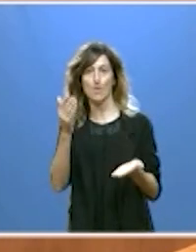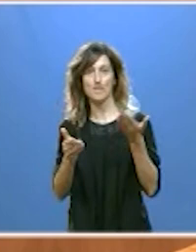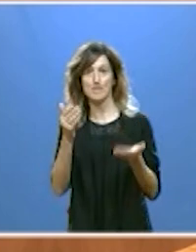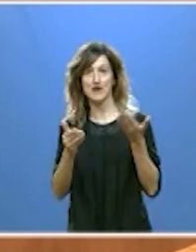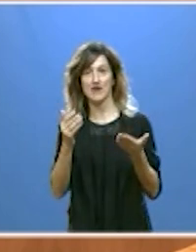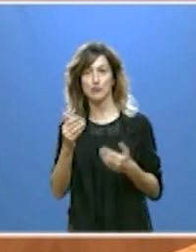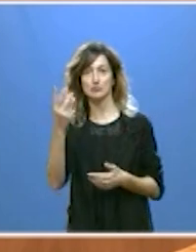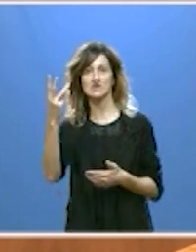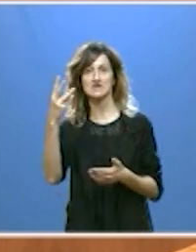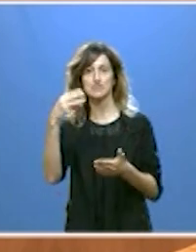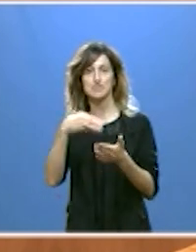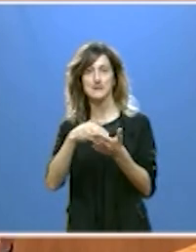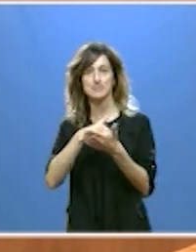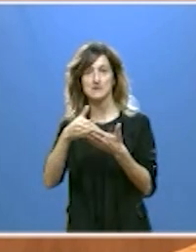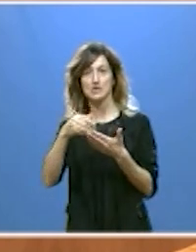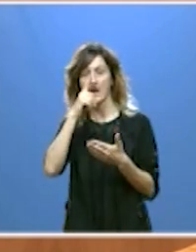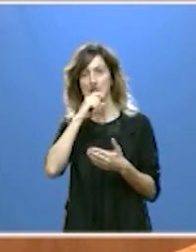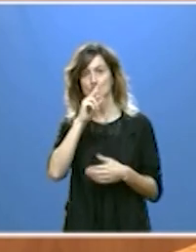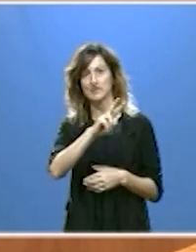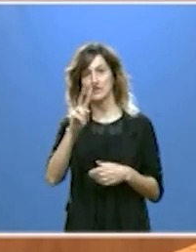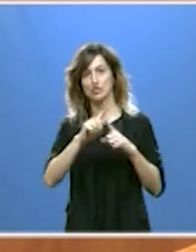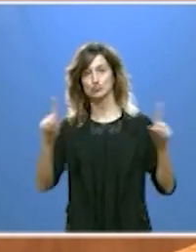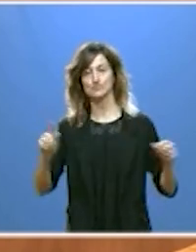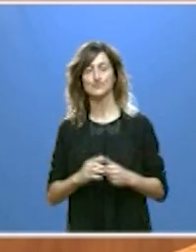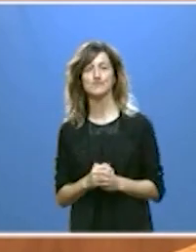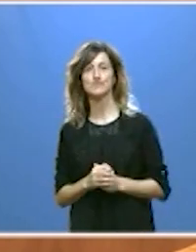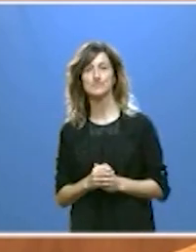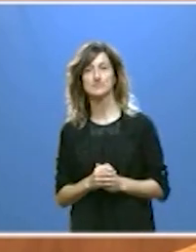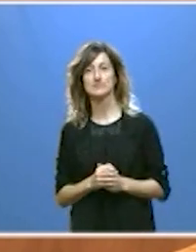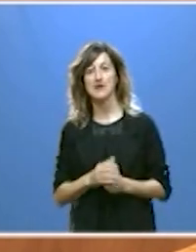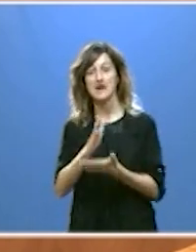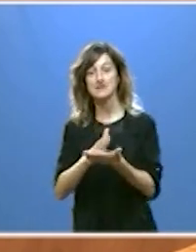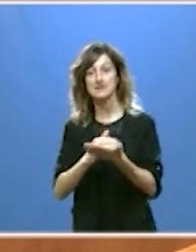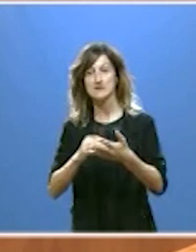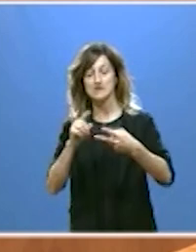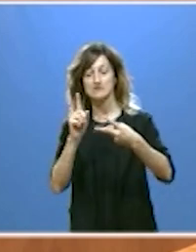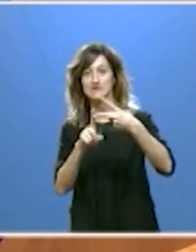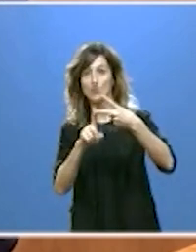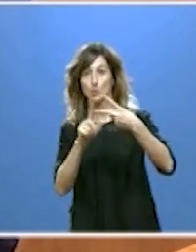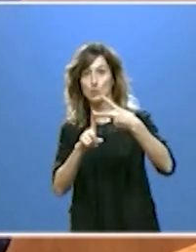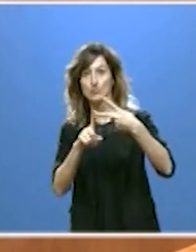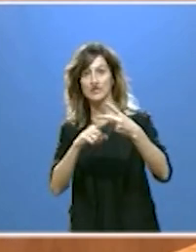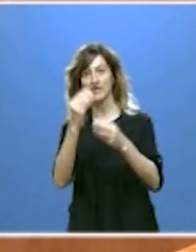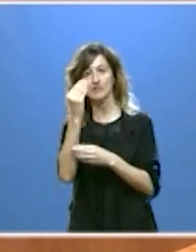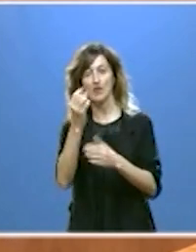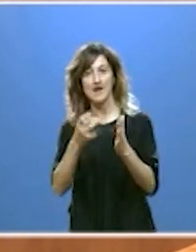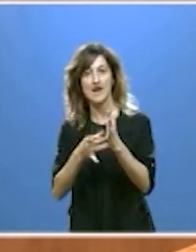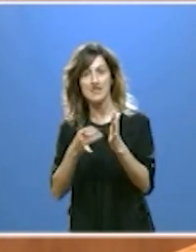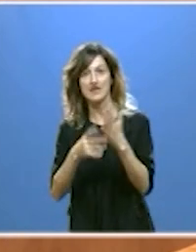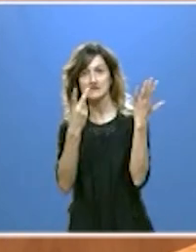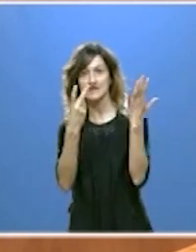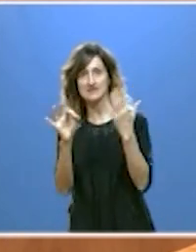3.000 millones del año 2022. Somos la segunda comunidad autónoma con más figuras de calidad, 70,